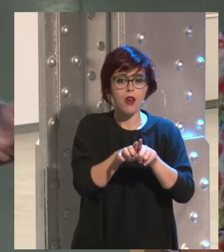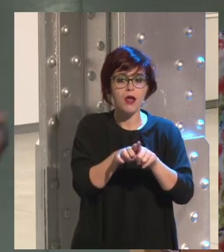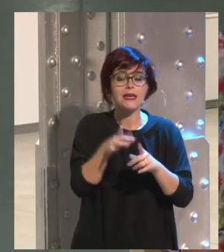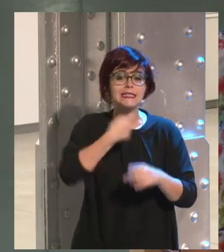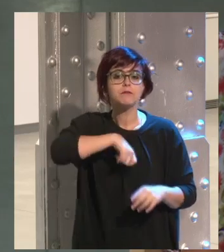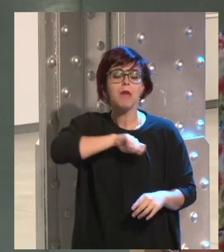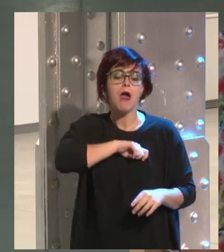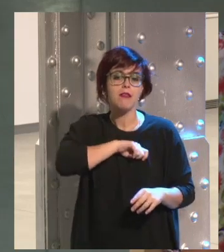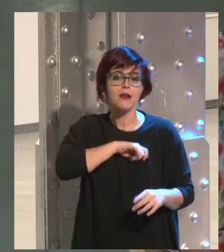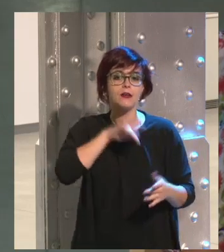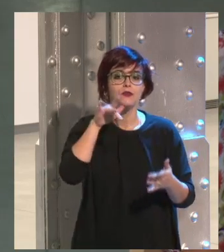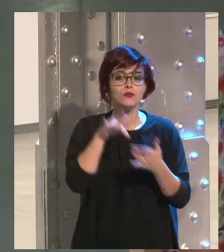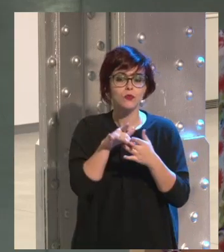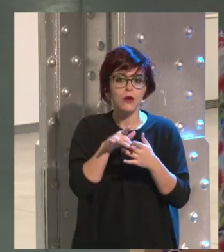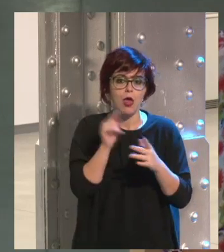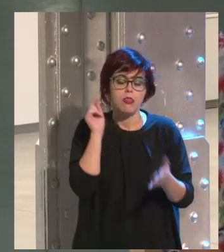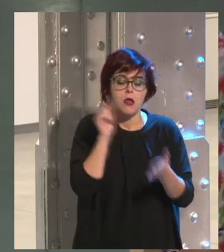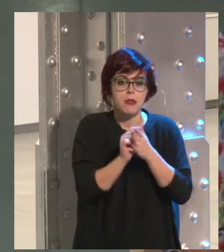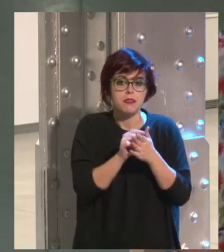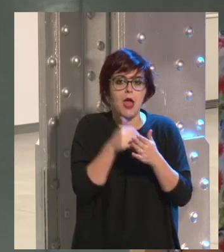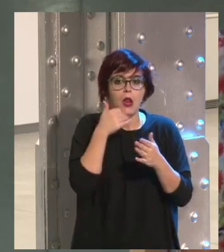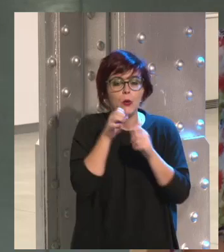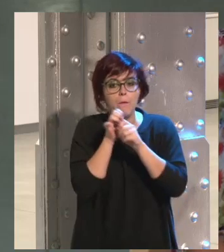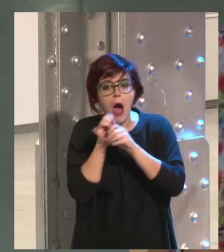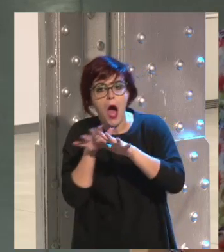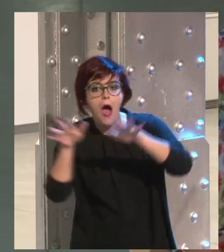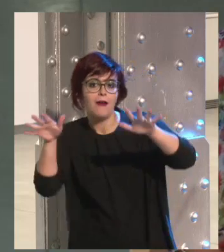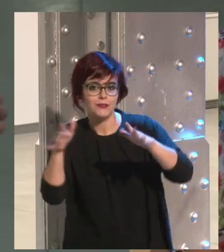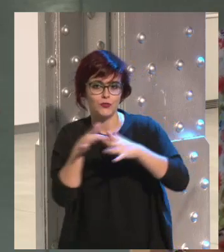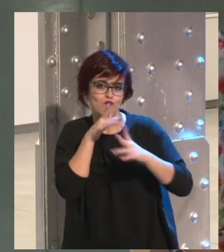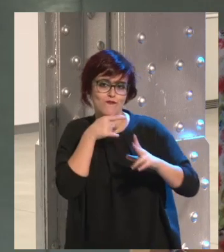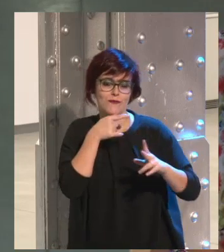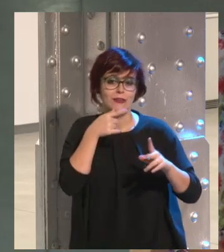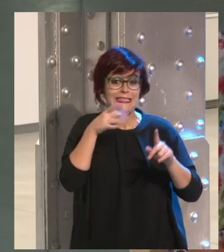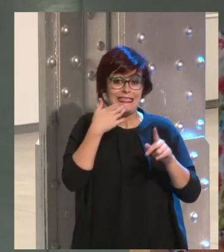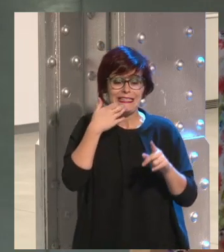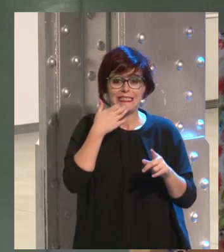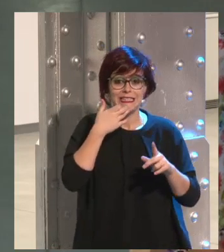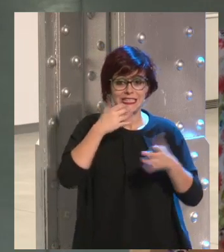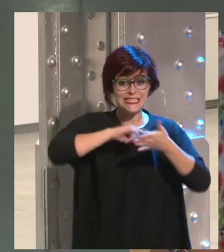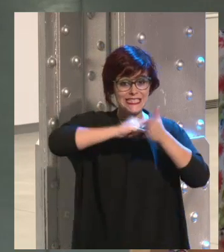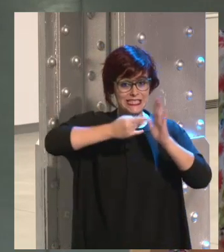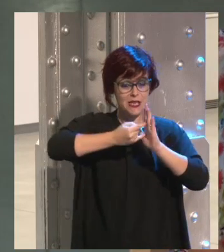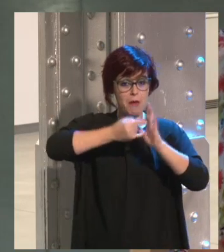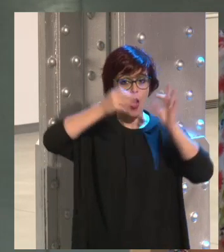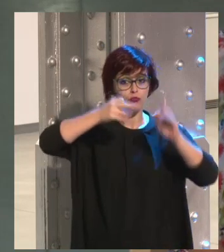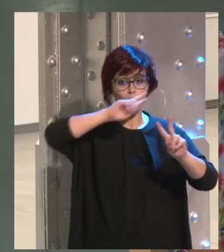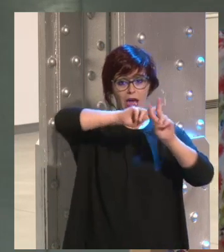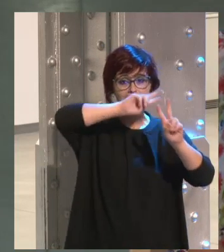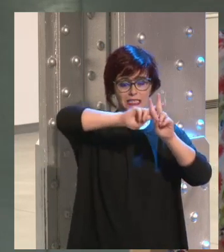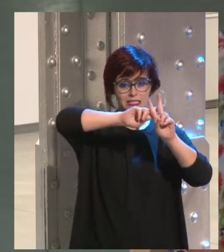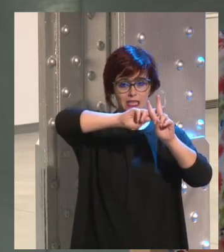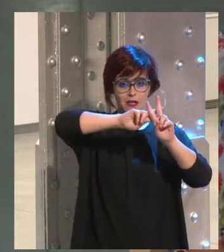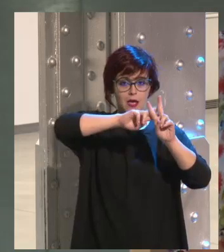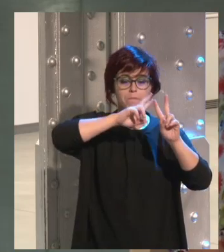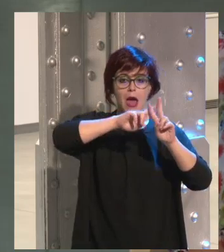ejemplo, en España, pues se convirtiese en tendencia mundial, ¿no? Eso es solamente un apunte para que lo sepáis. Si no hubiese ese sistema de hashtags y